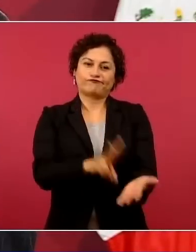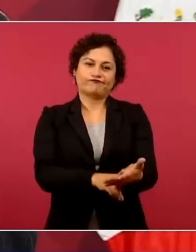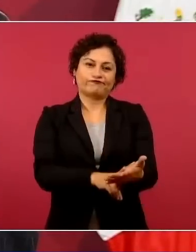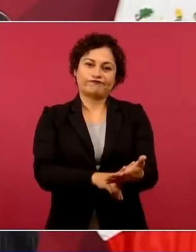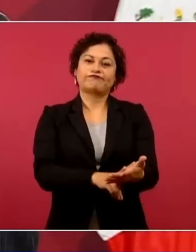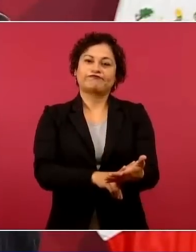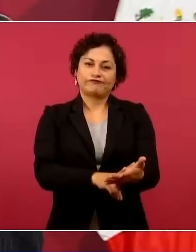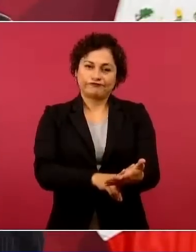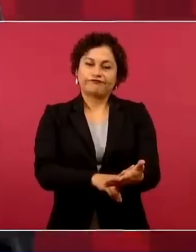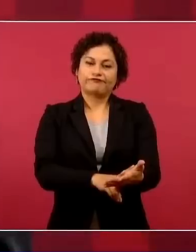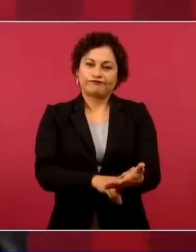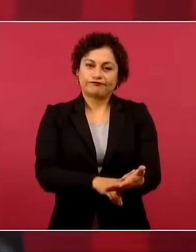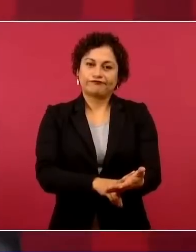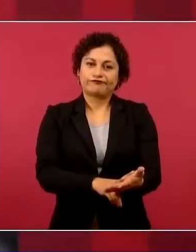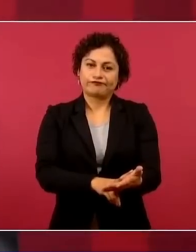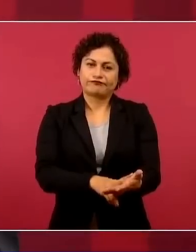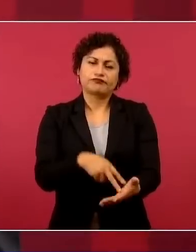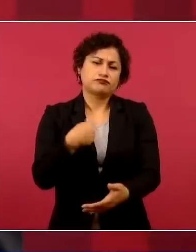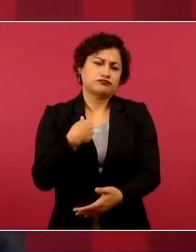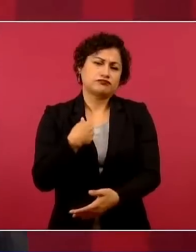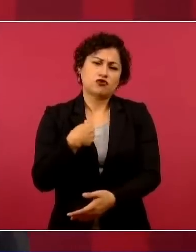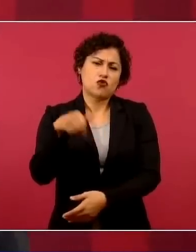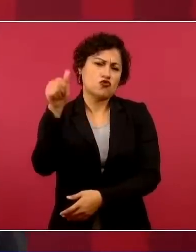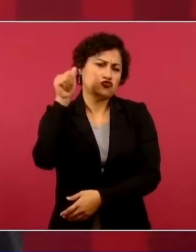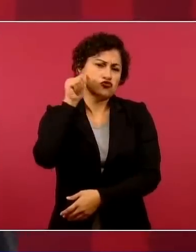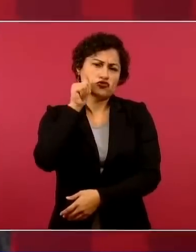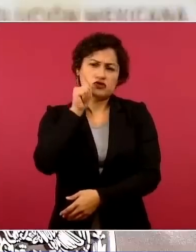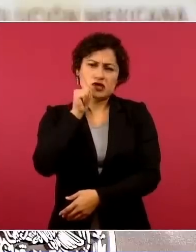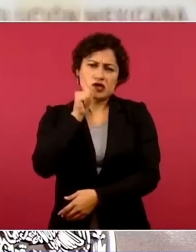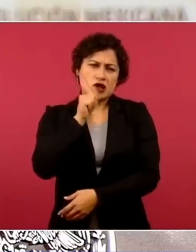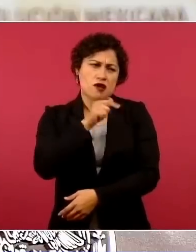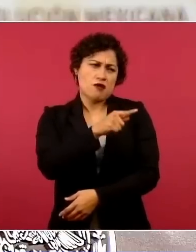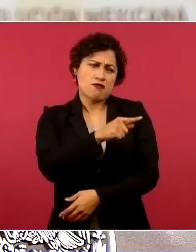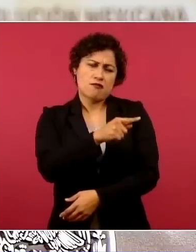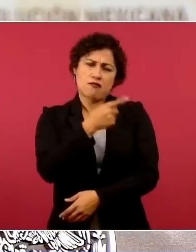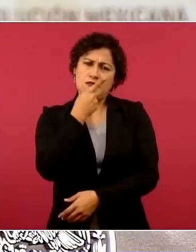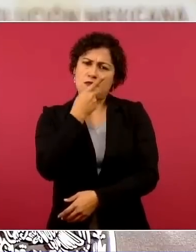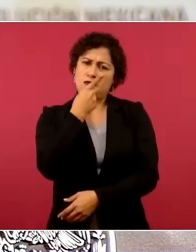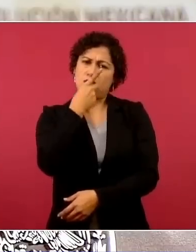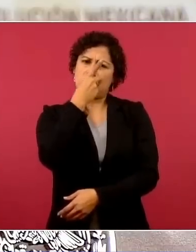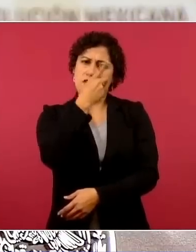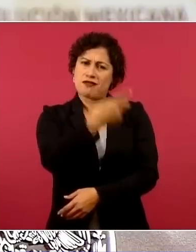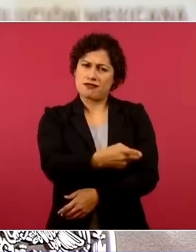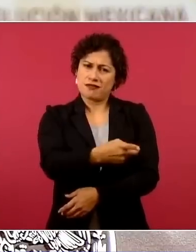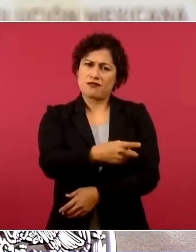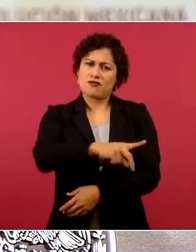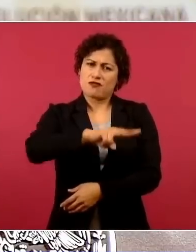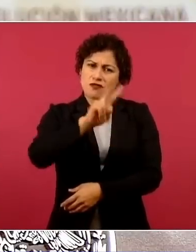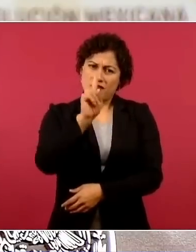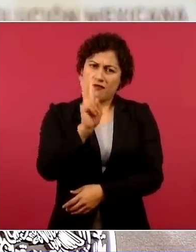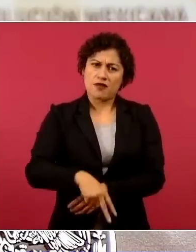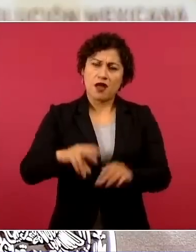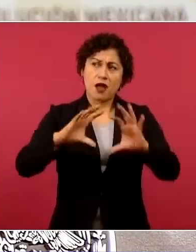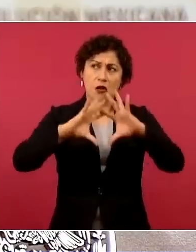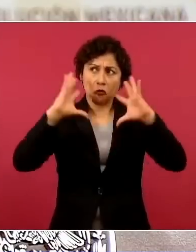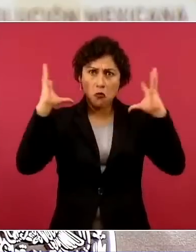Como siempre lo hemos dicho, es de los pueblos con menos analfabetismo en el mundo,